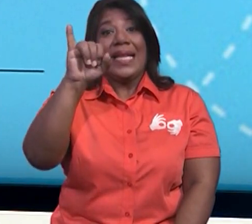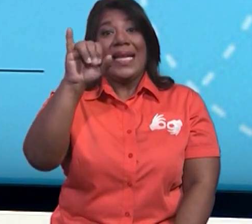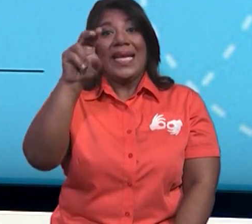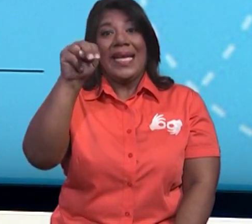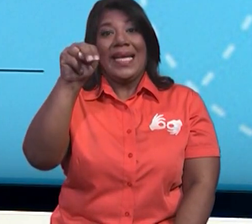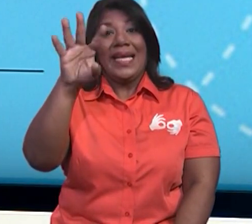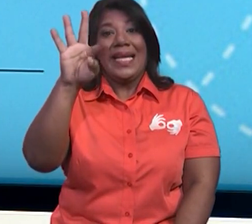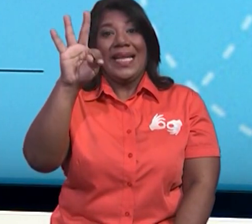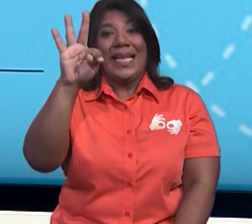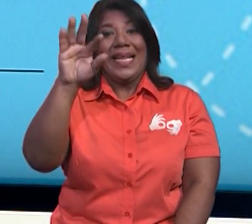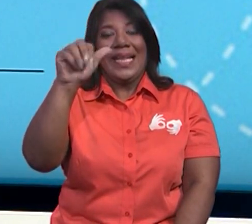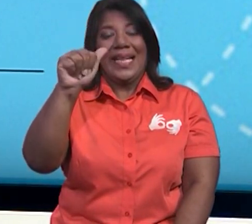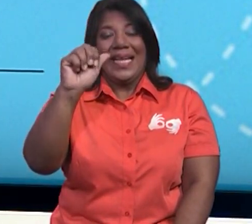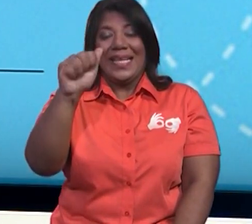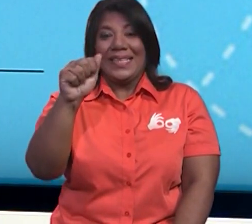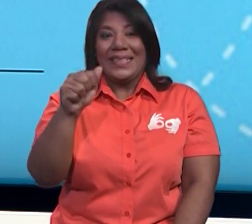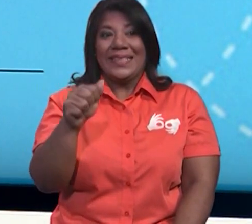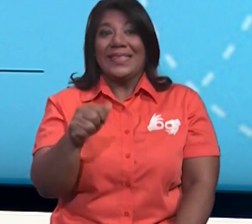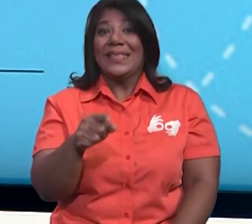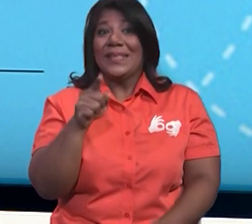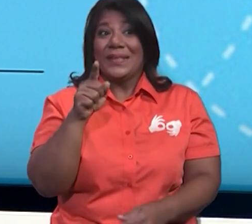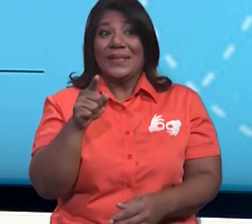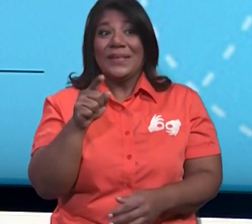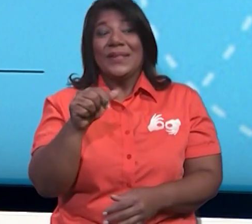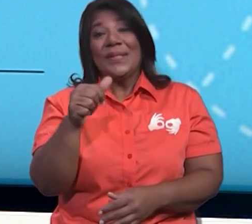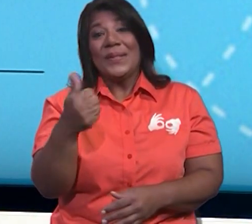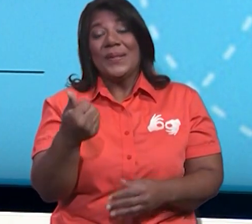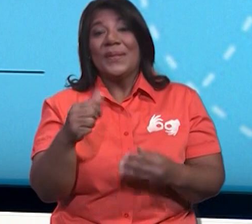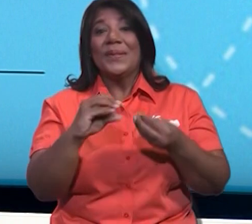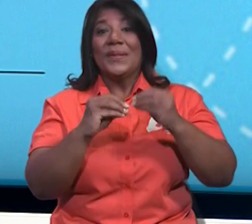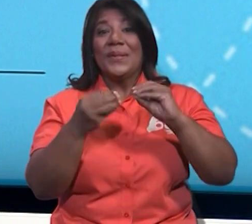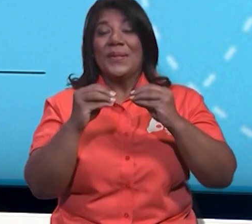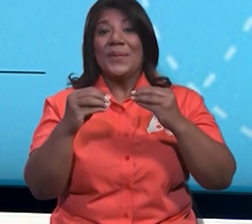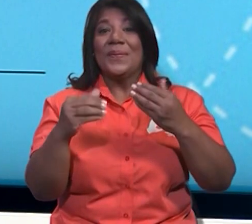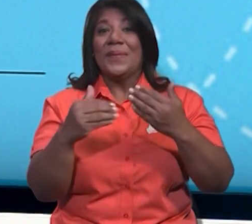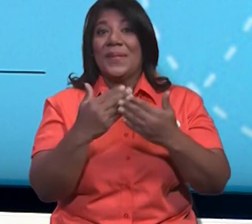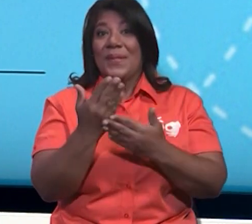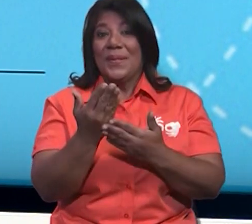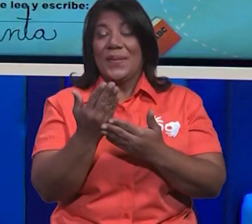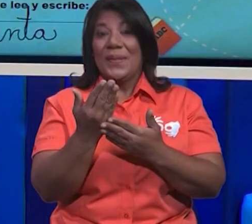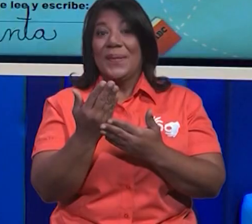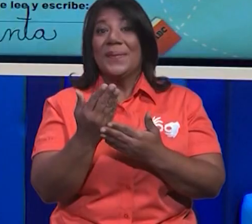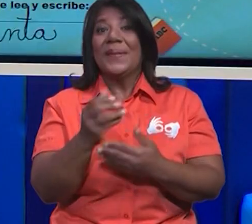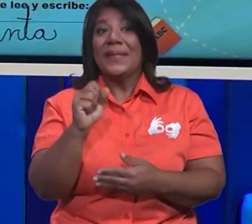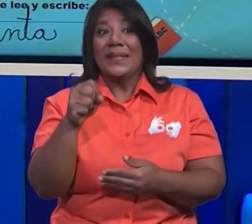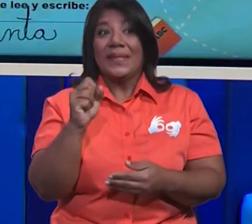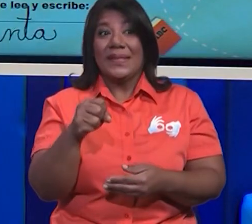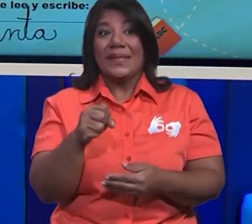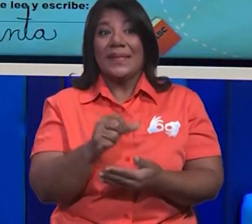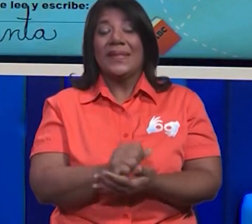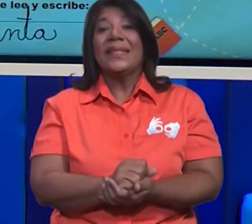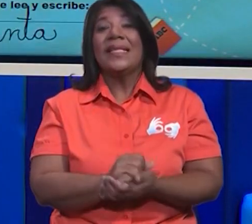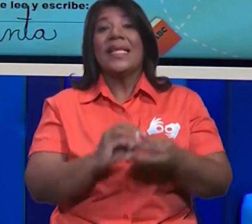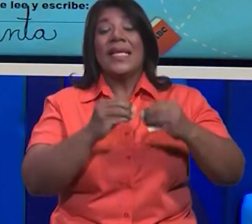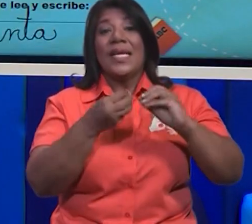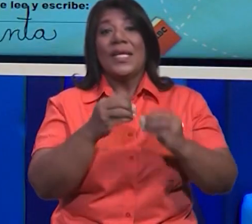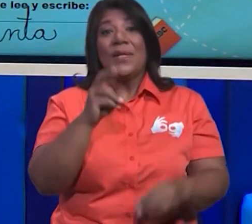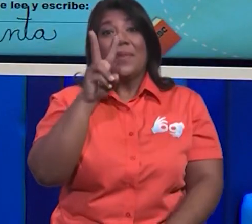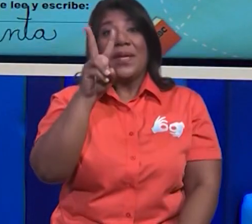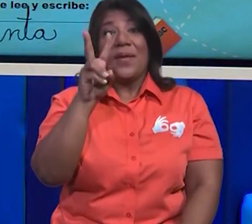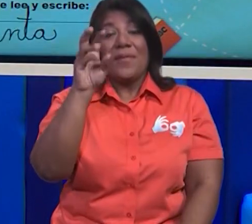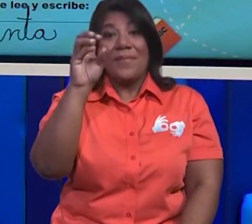Así que, chicos, otro número nuevo. Así que ya tenemos el número 20